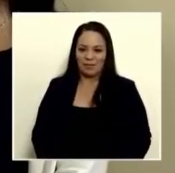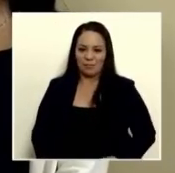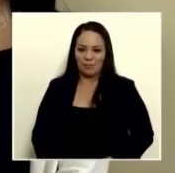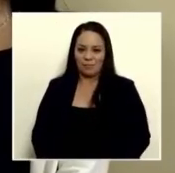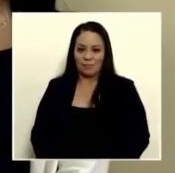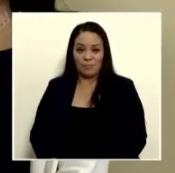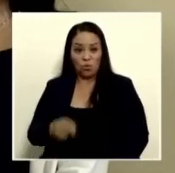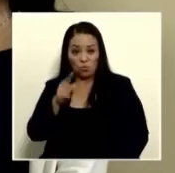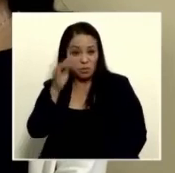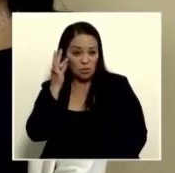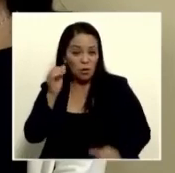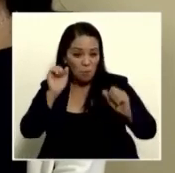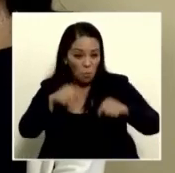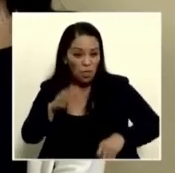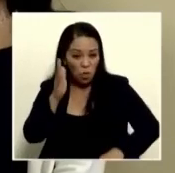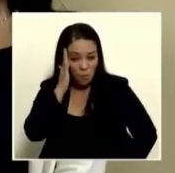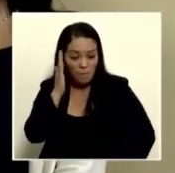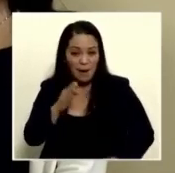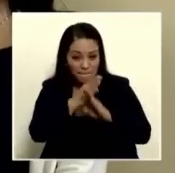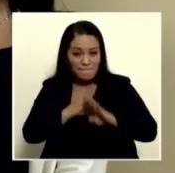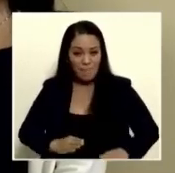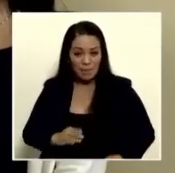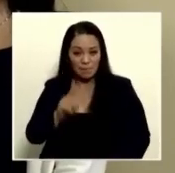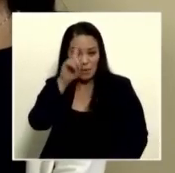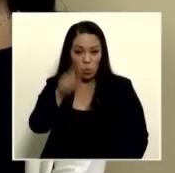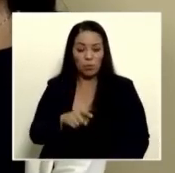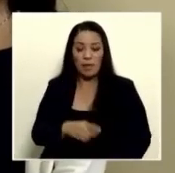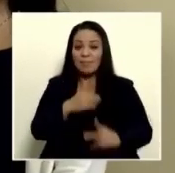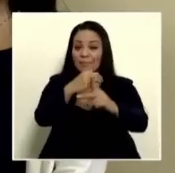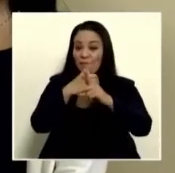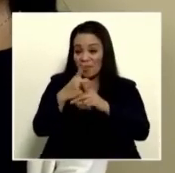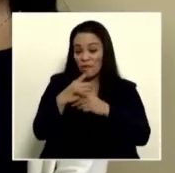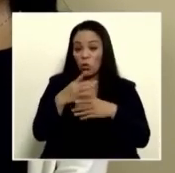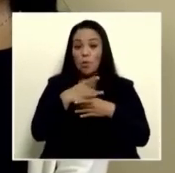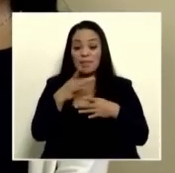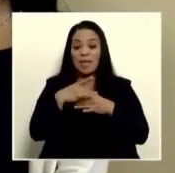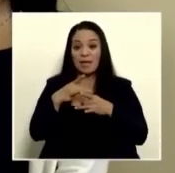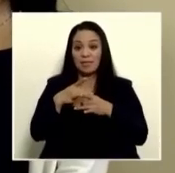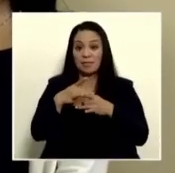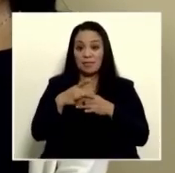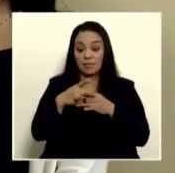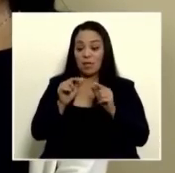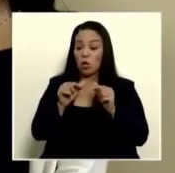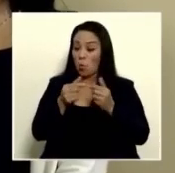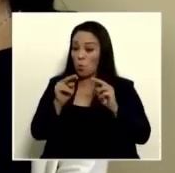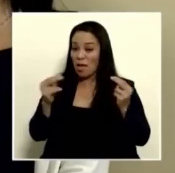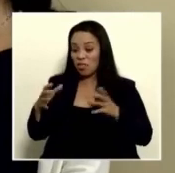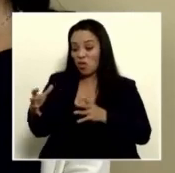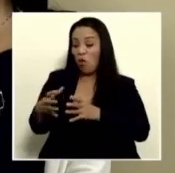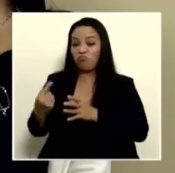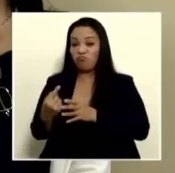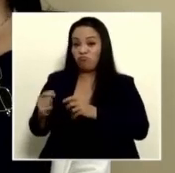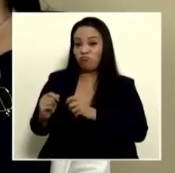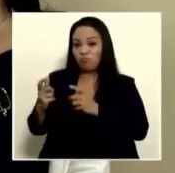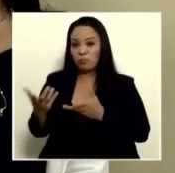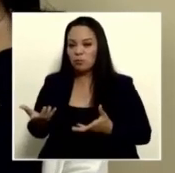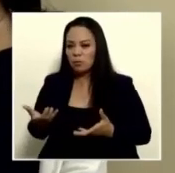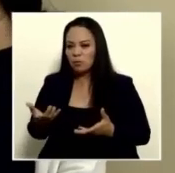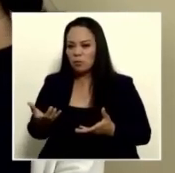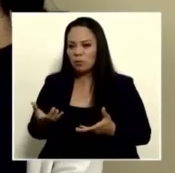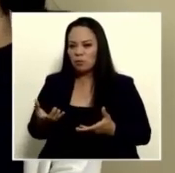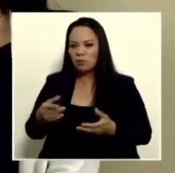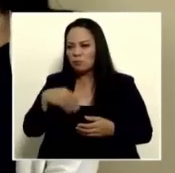dormir en paz defendiendo los intereses mezquinos de la nación arriesgando vidas